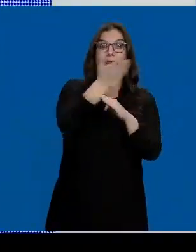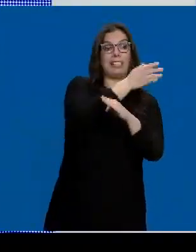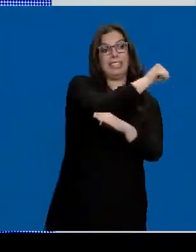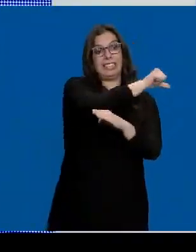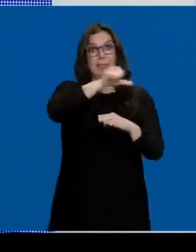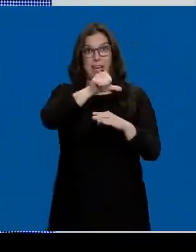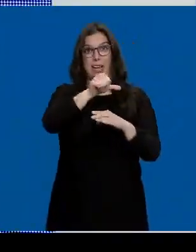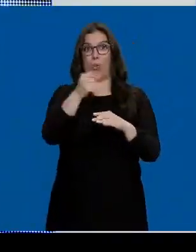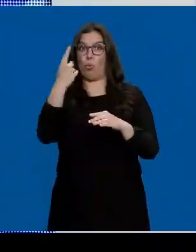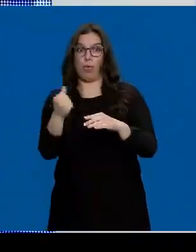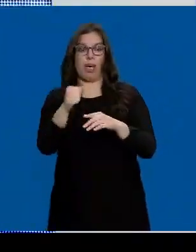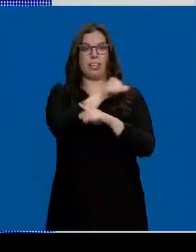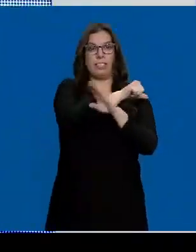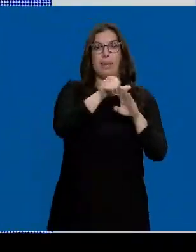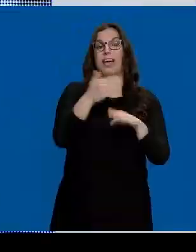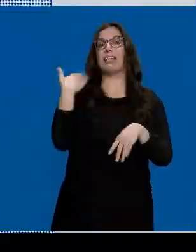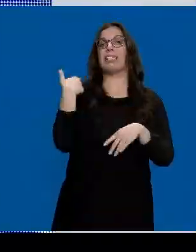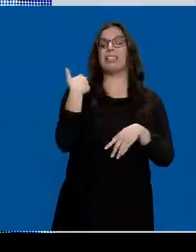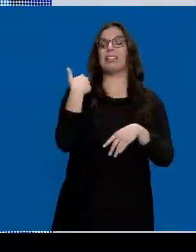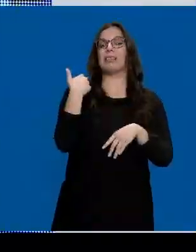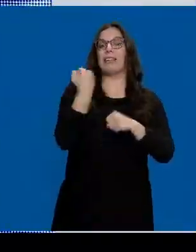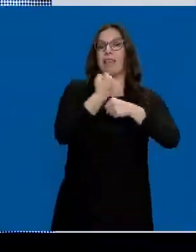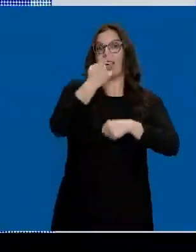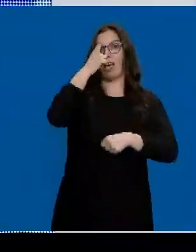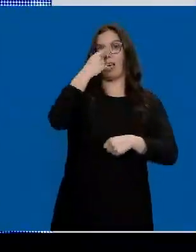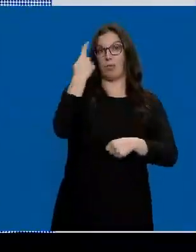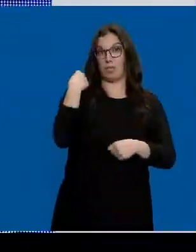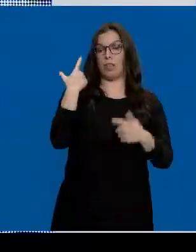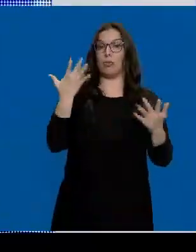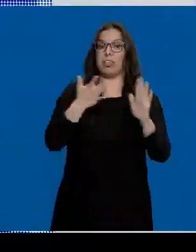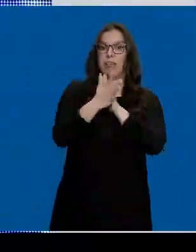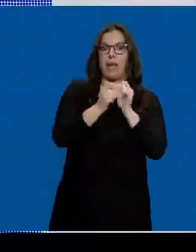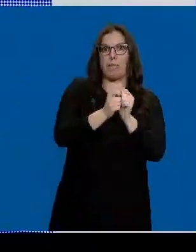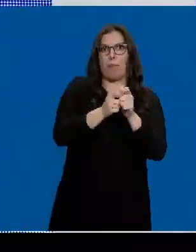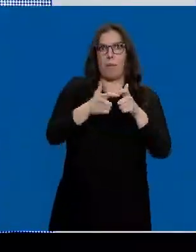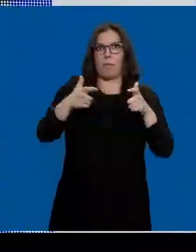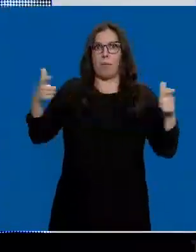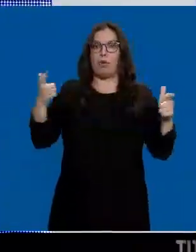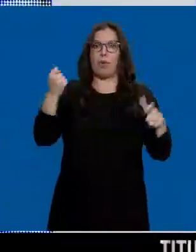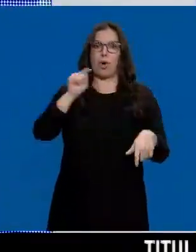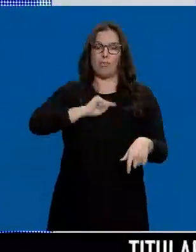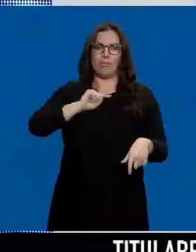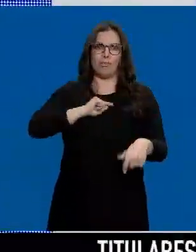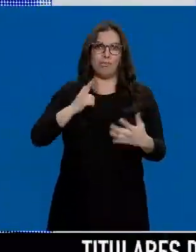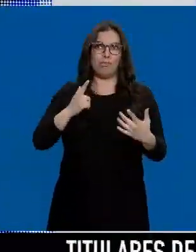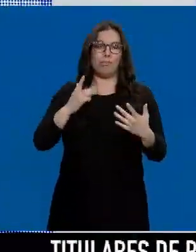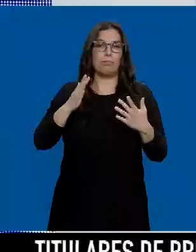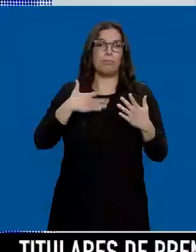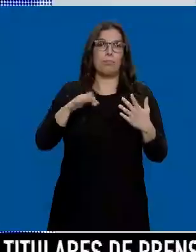los siete días de la semana de Navidad del año pasado. Por lo tanto, esto sigue creciendo y me da impresión de que a lo mejor en un momento dado,